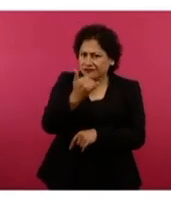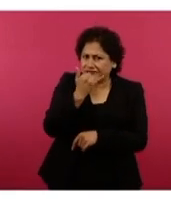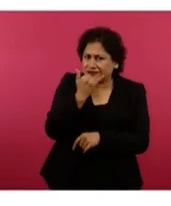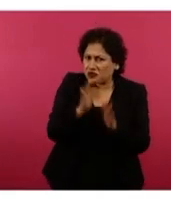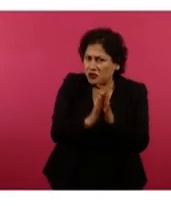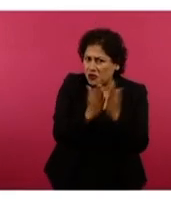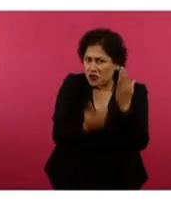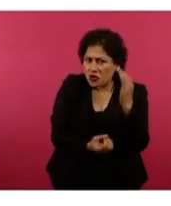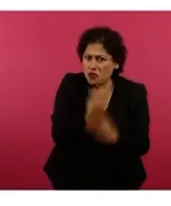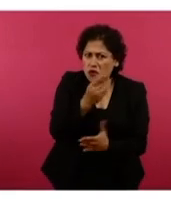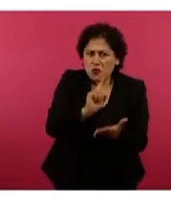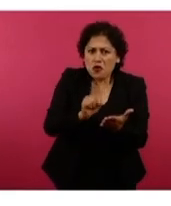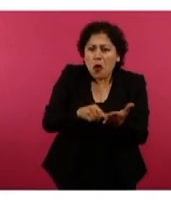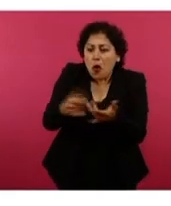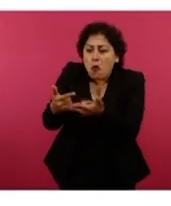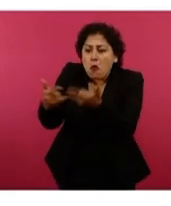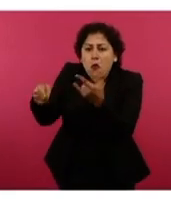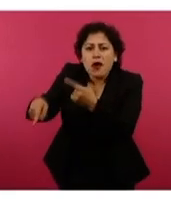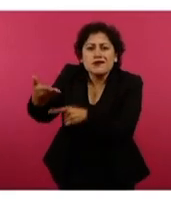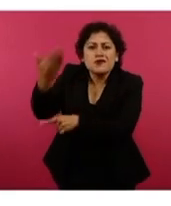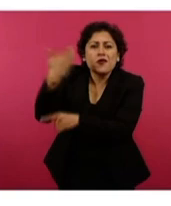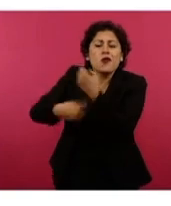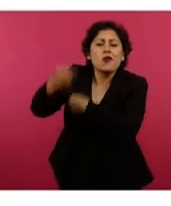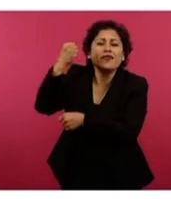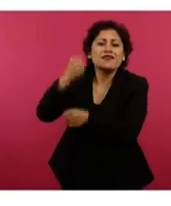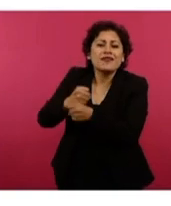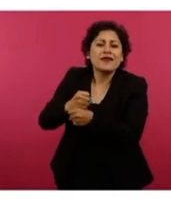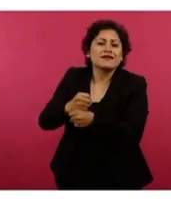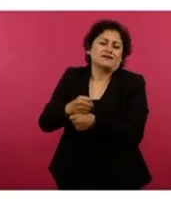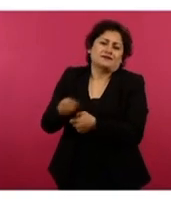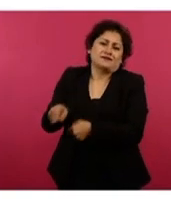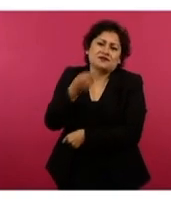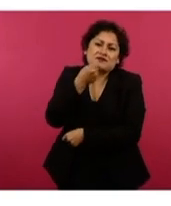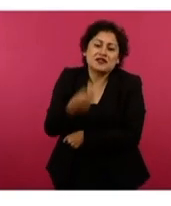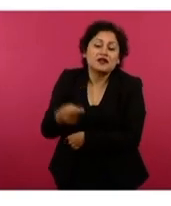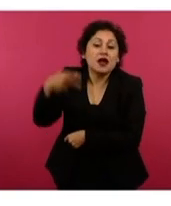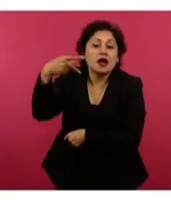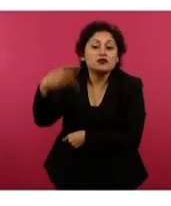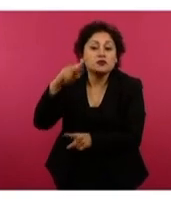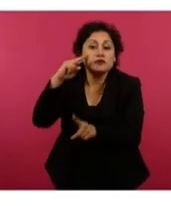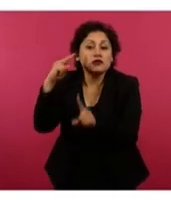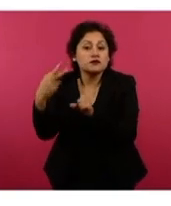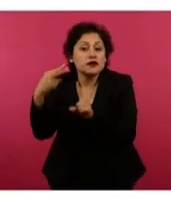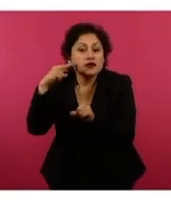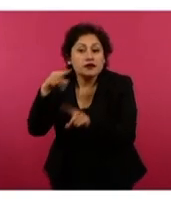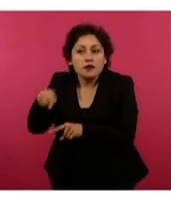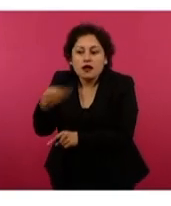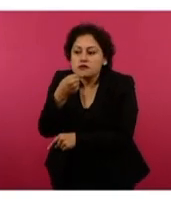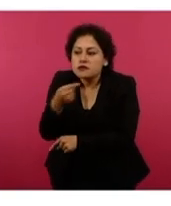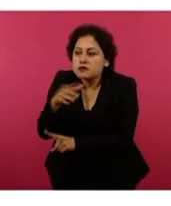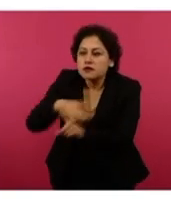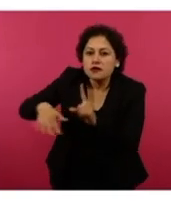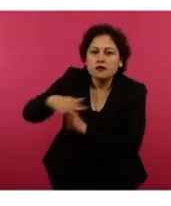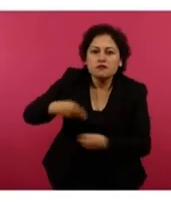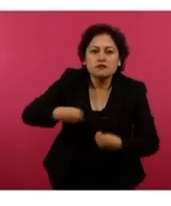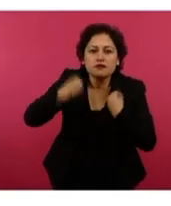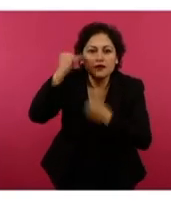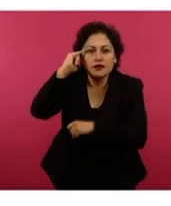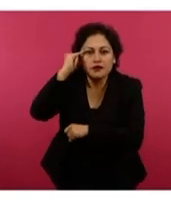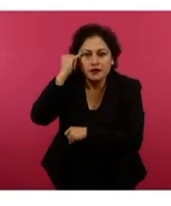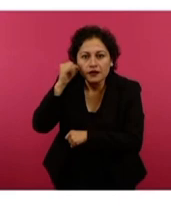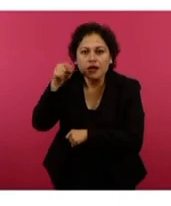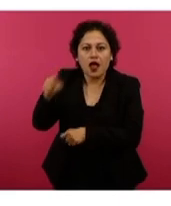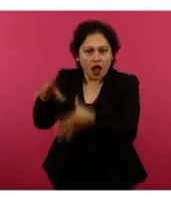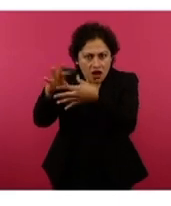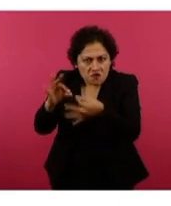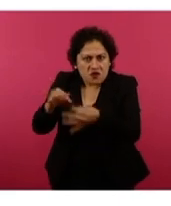hecho hace casi 10 años lo que hace es retratar la realidad de una niña indígena. Una realidad que desde hace décadas está bañada por la discriminación,